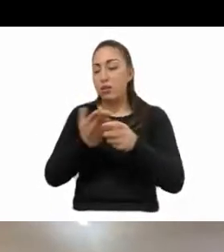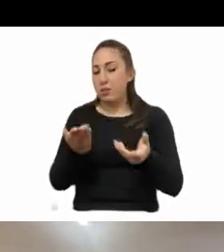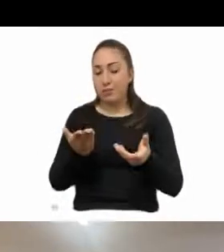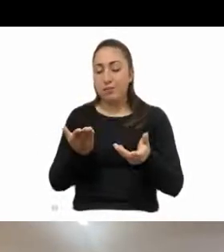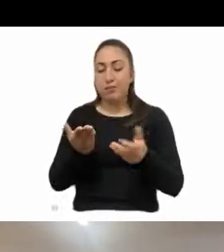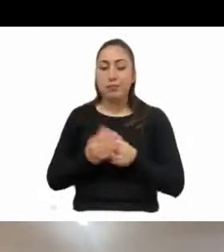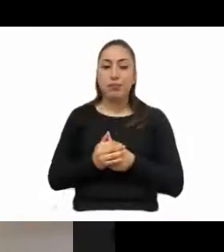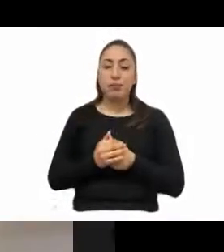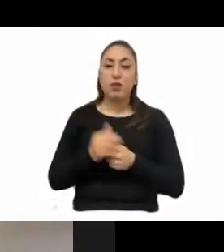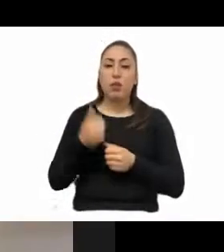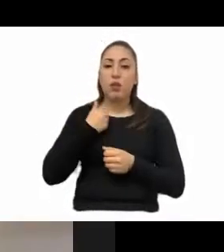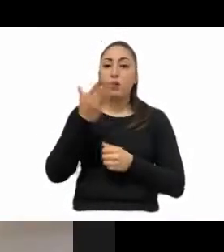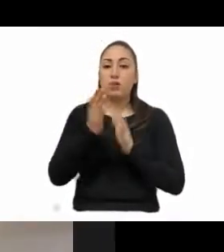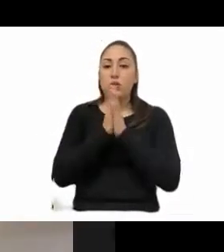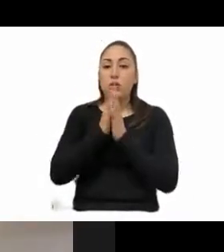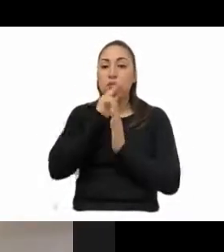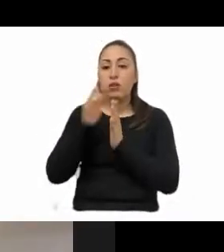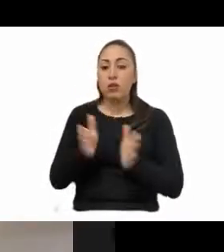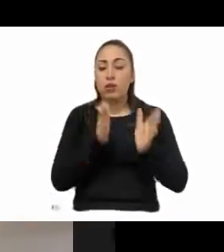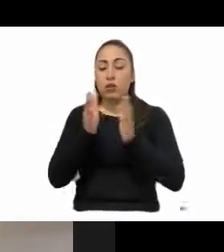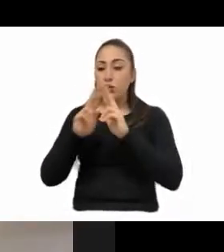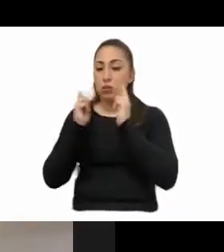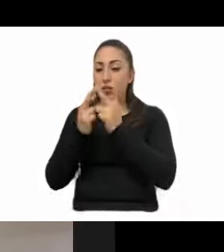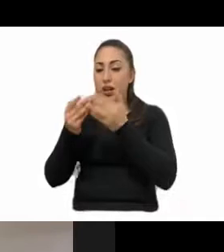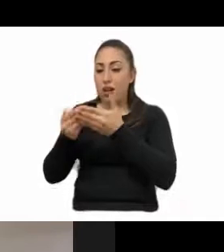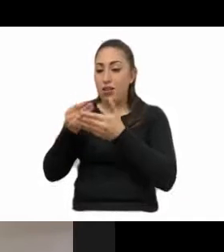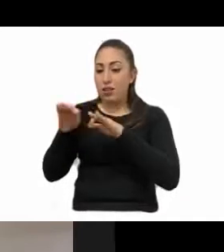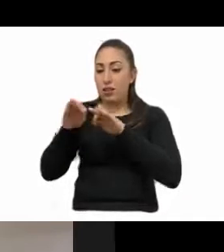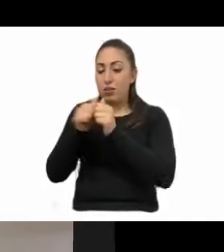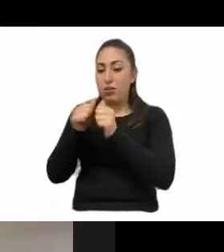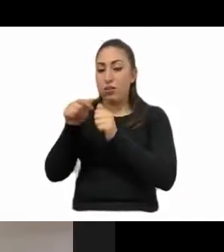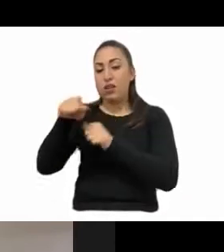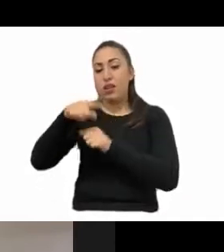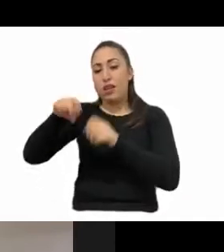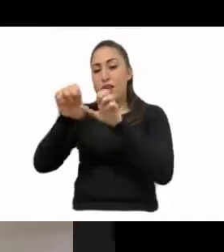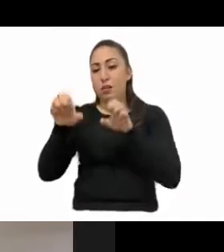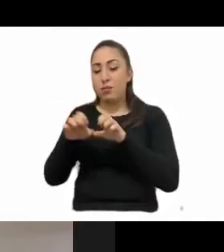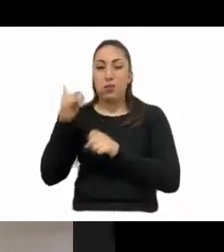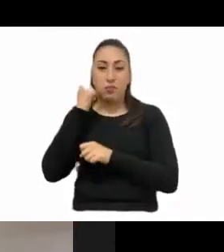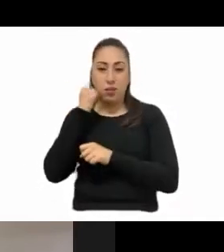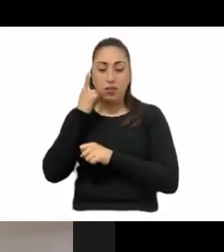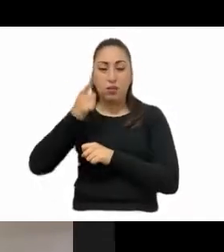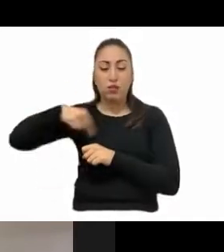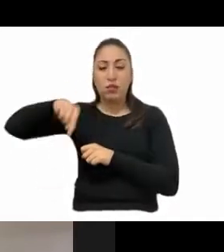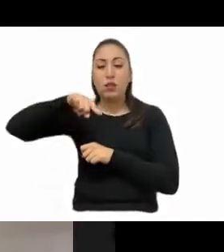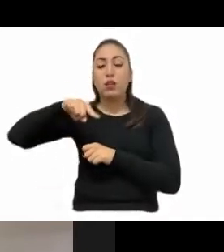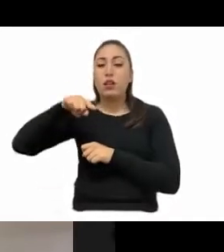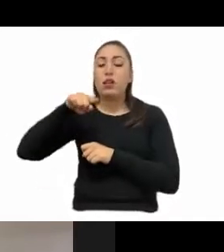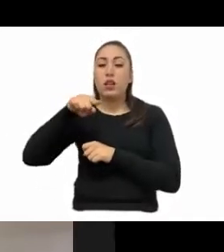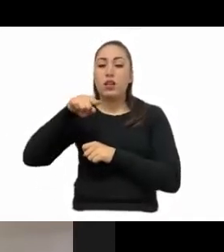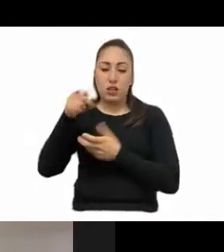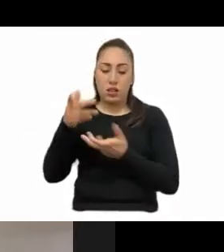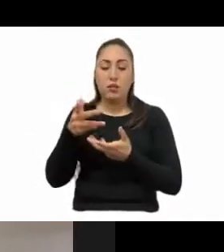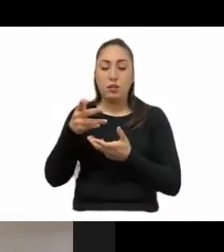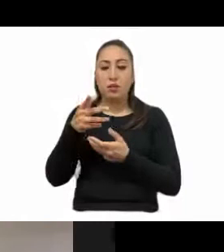Yo pediría que existiera una mesa de diálogo para que pudiéramos socializar los temas de la Comisión de Desarrollo Económico siempre, antes de